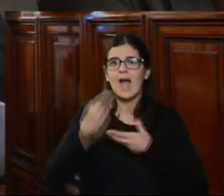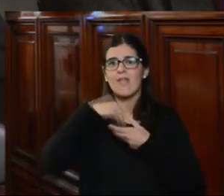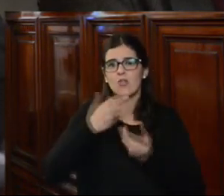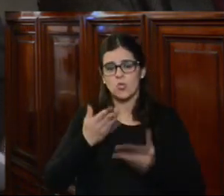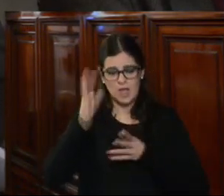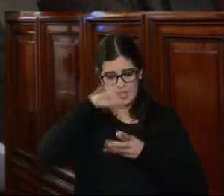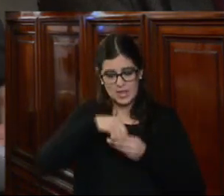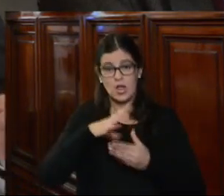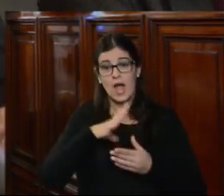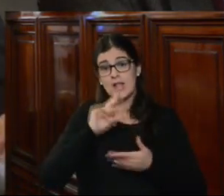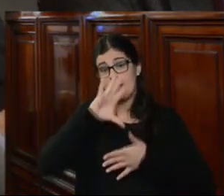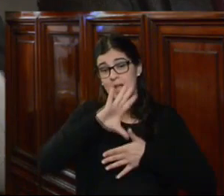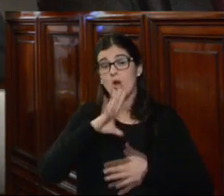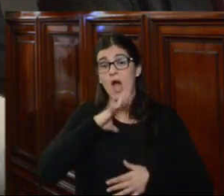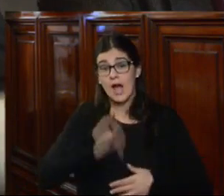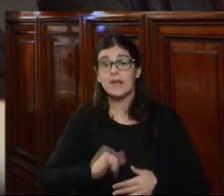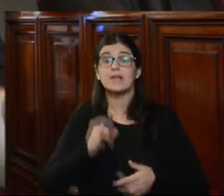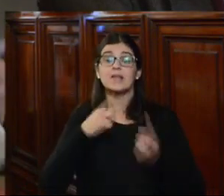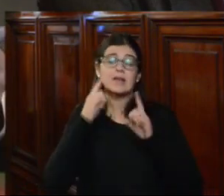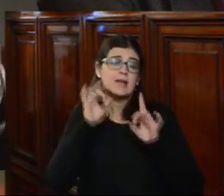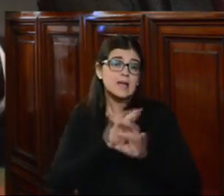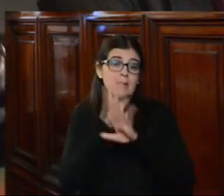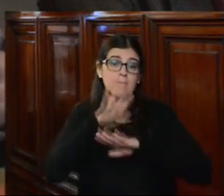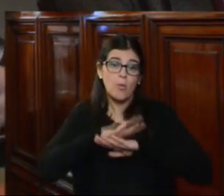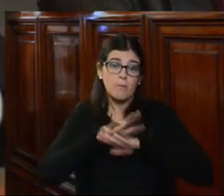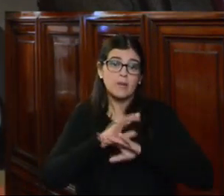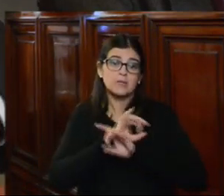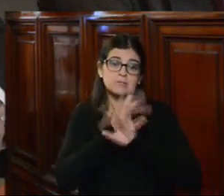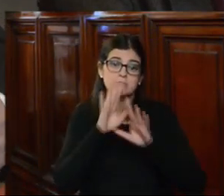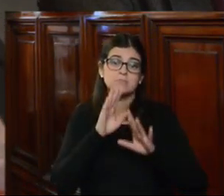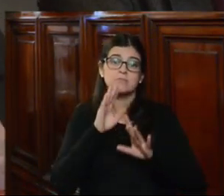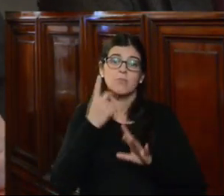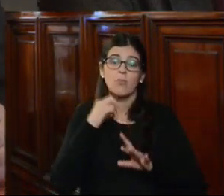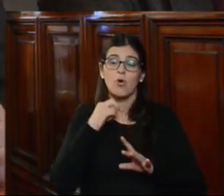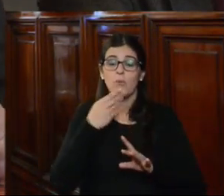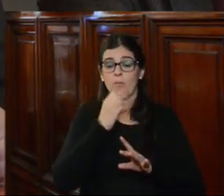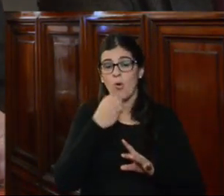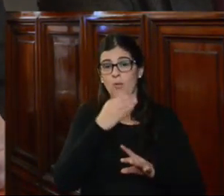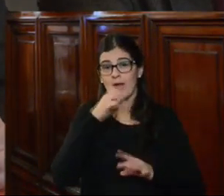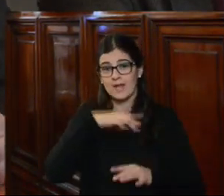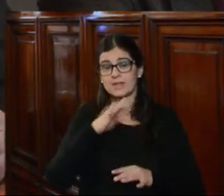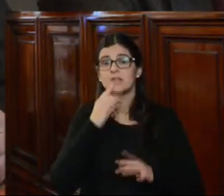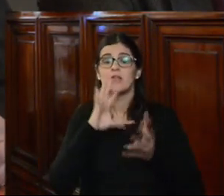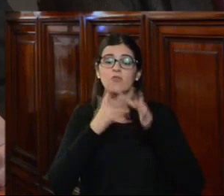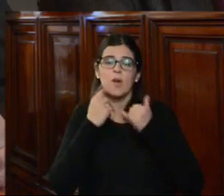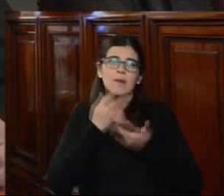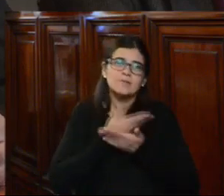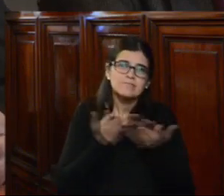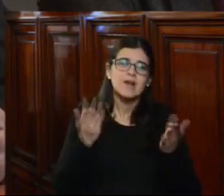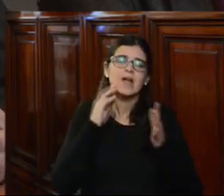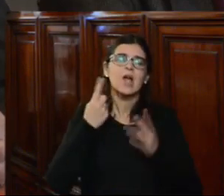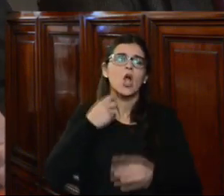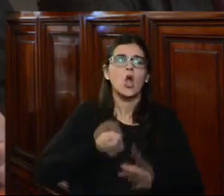interamericano y que en su momento fue claramente expuesto, entre otros, por Van Boven en relación al contenido amplio del